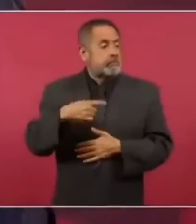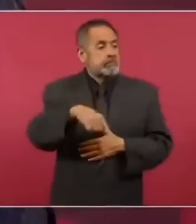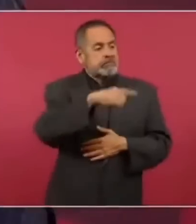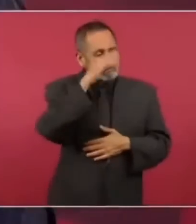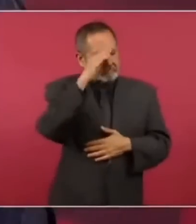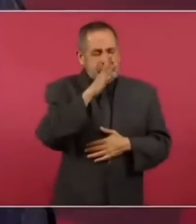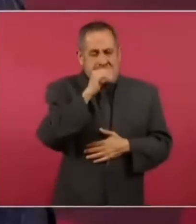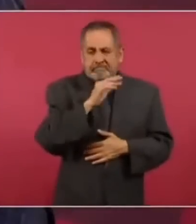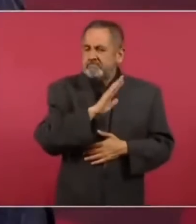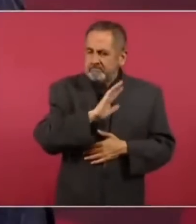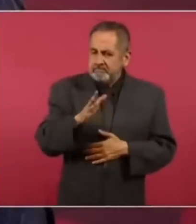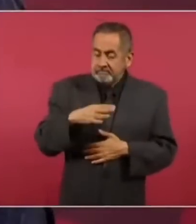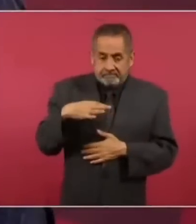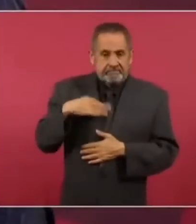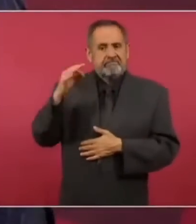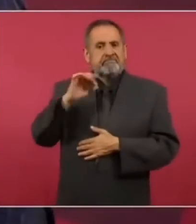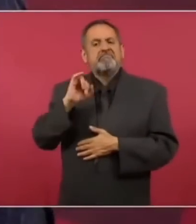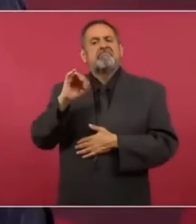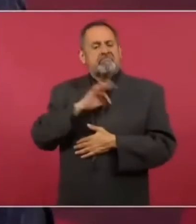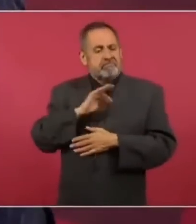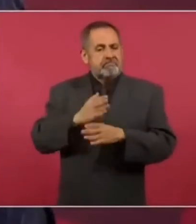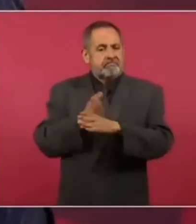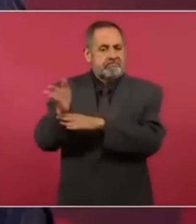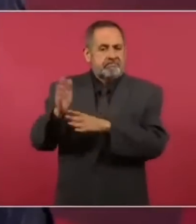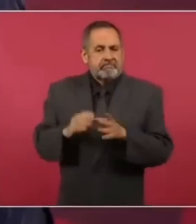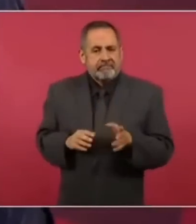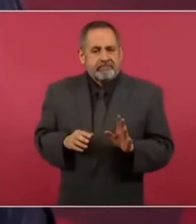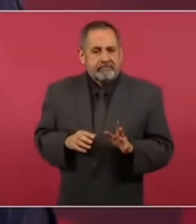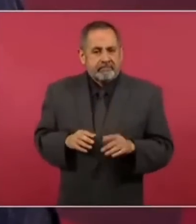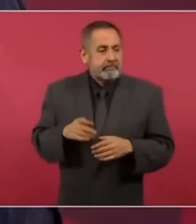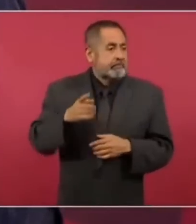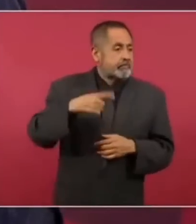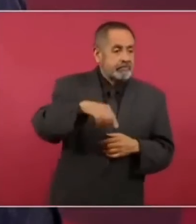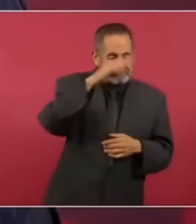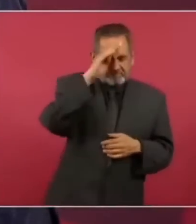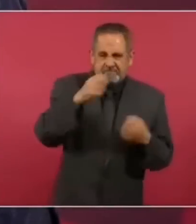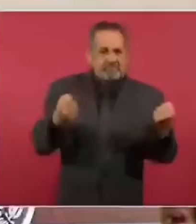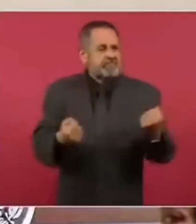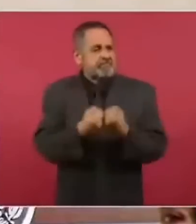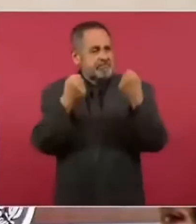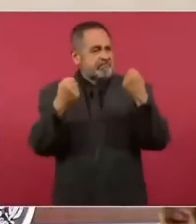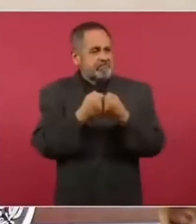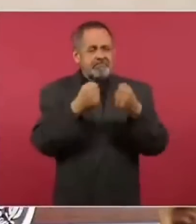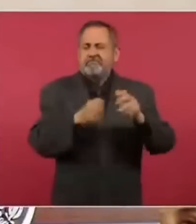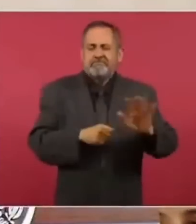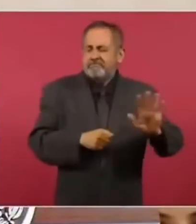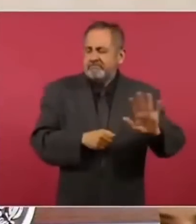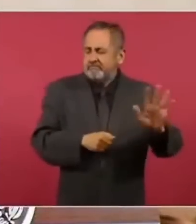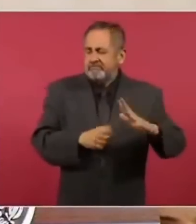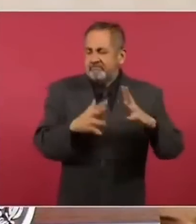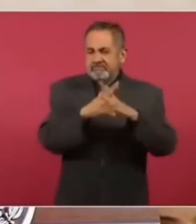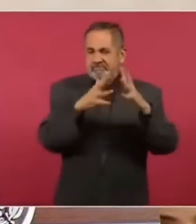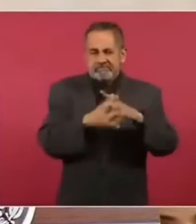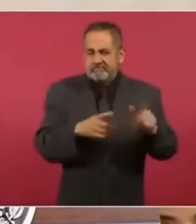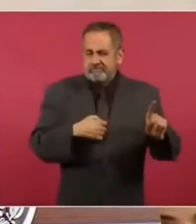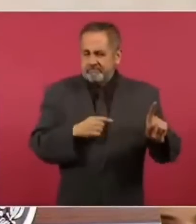que los cambios tenían que darse por la vía armada y nosotros